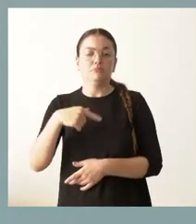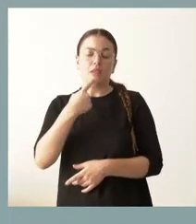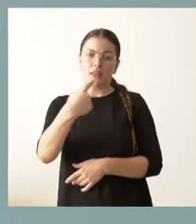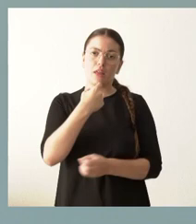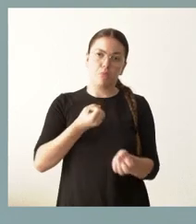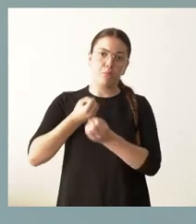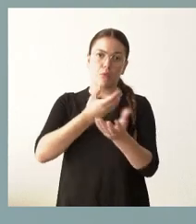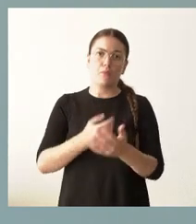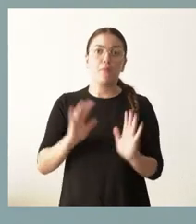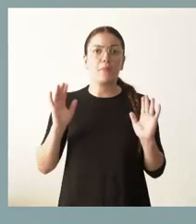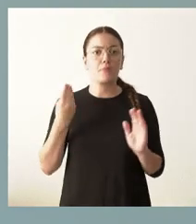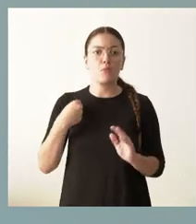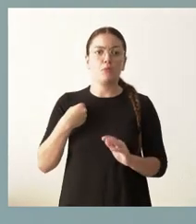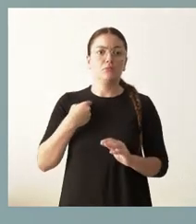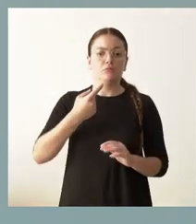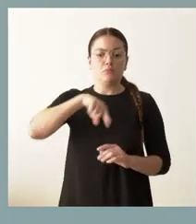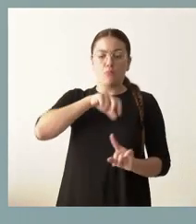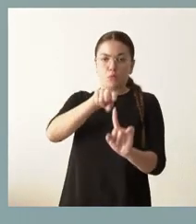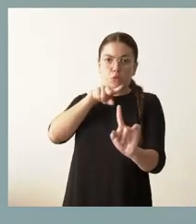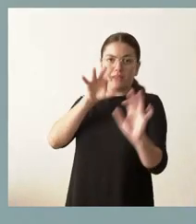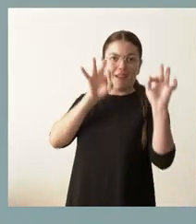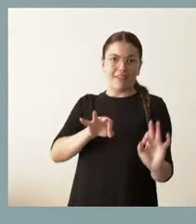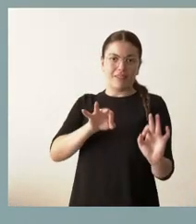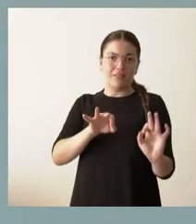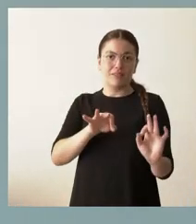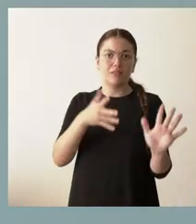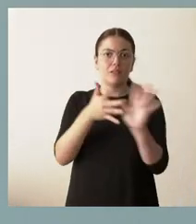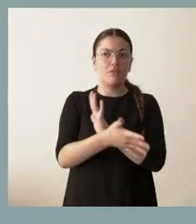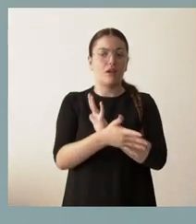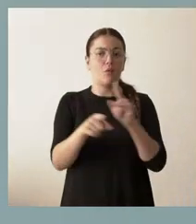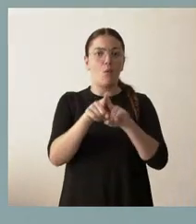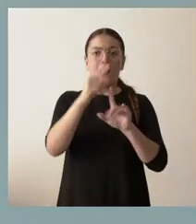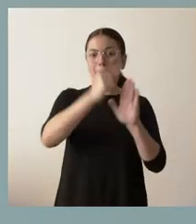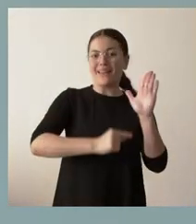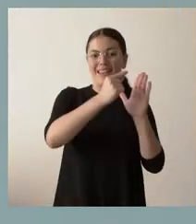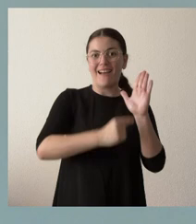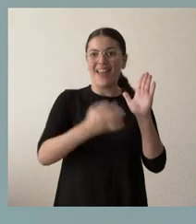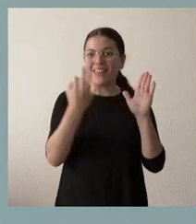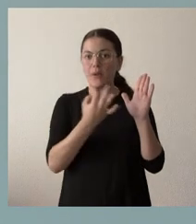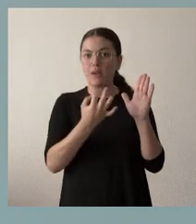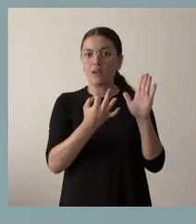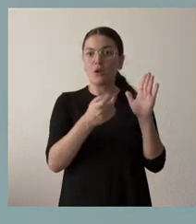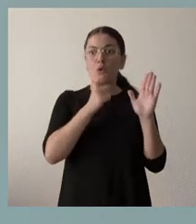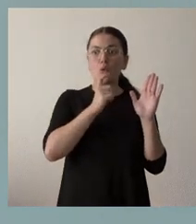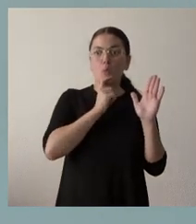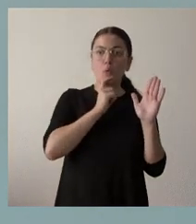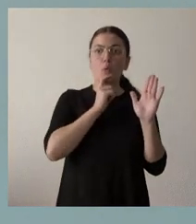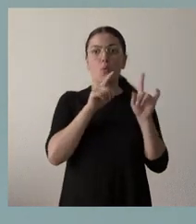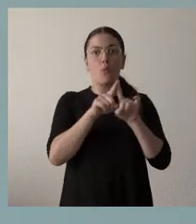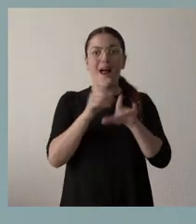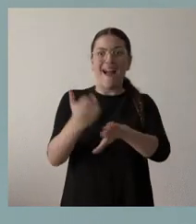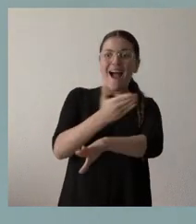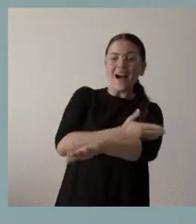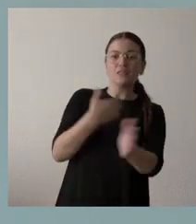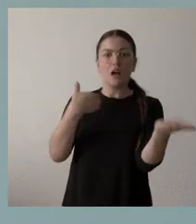pero lo que no cambia nuestra posición al respecto sobre el primero de los aspectos, que es que las medidas tienen que ser participadas, tienen que ser dialogadas,